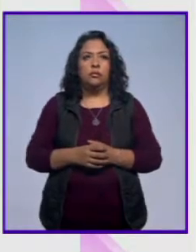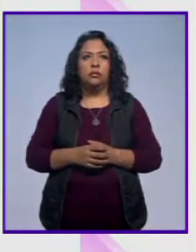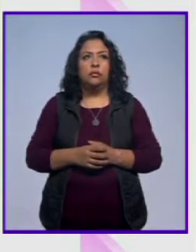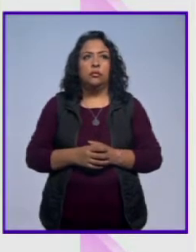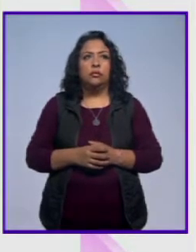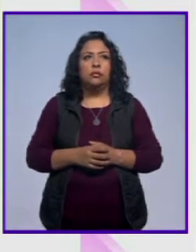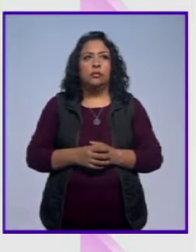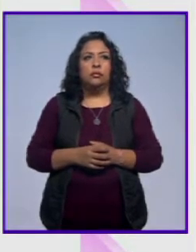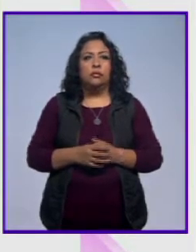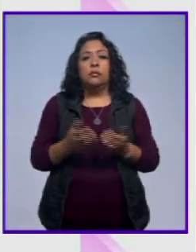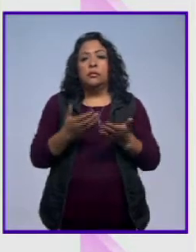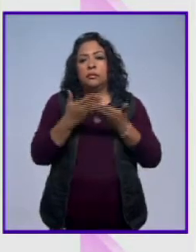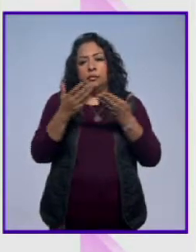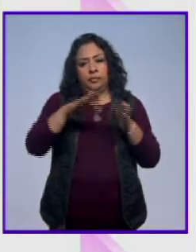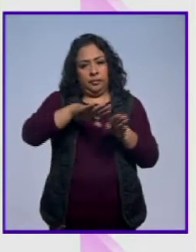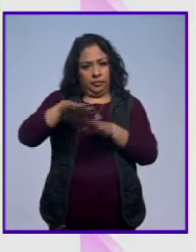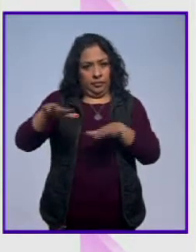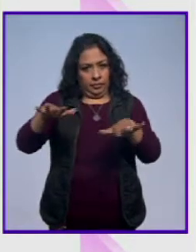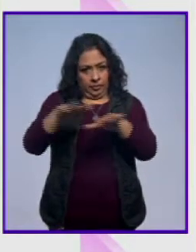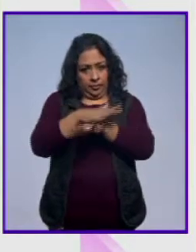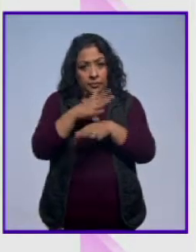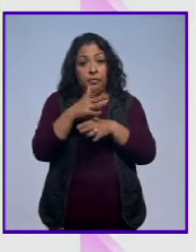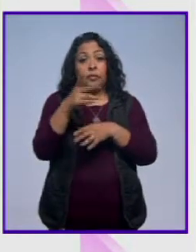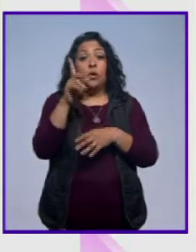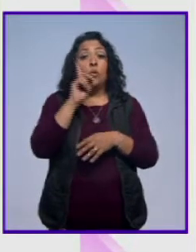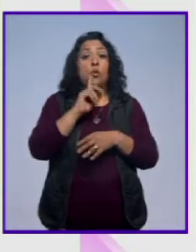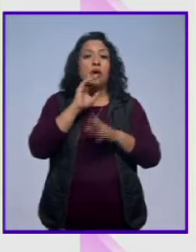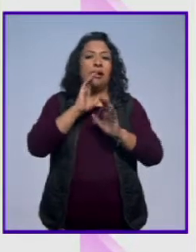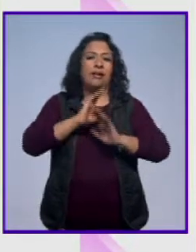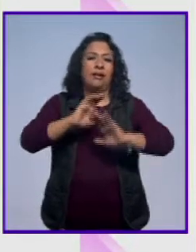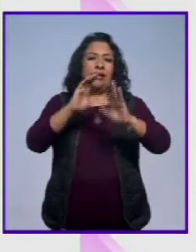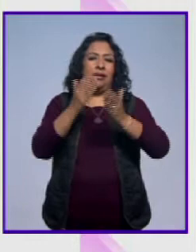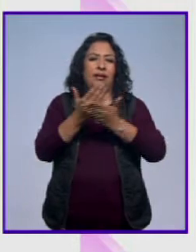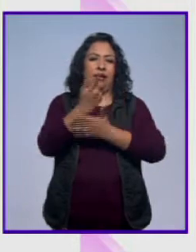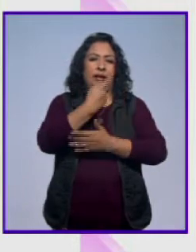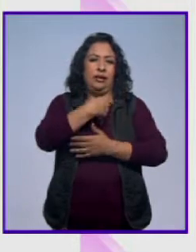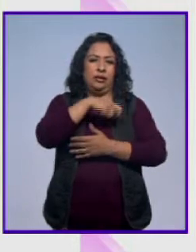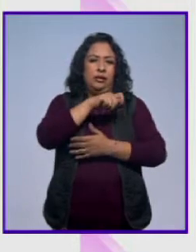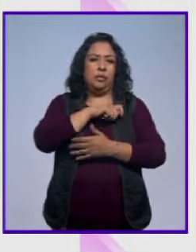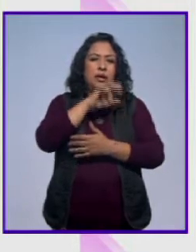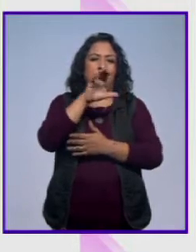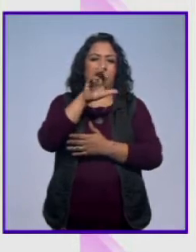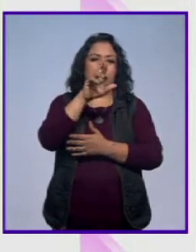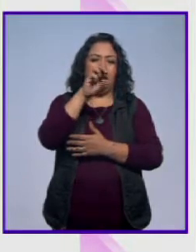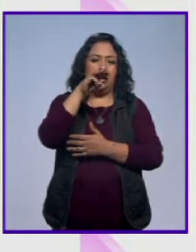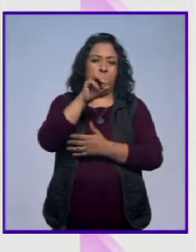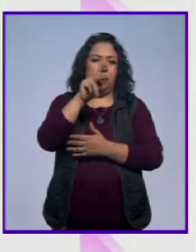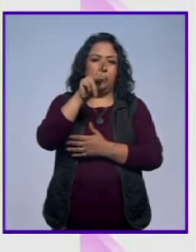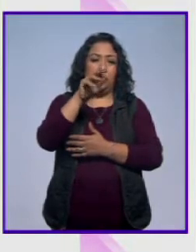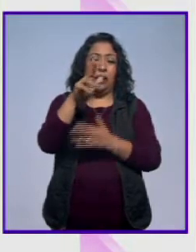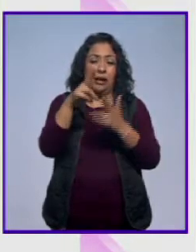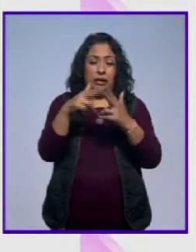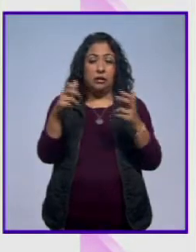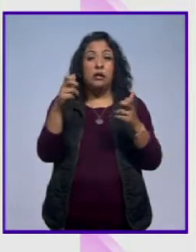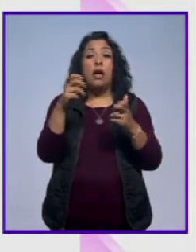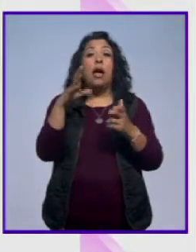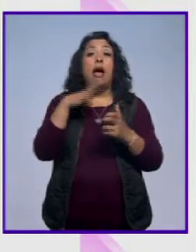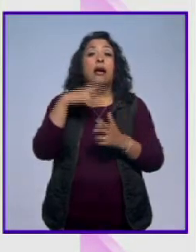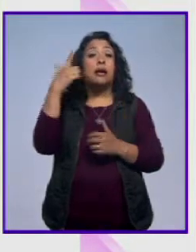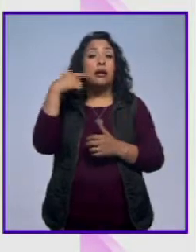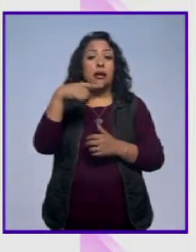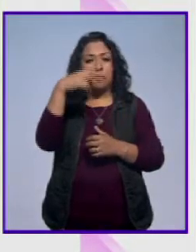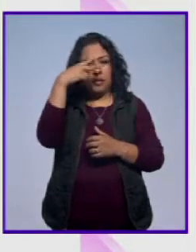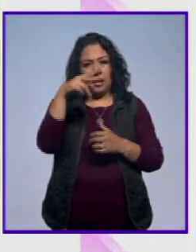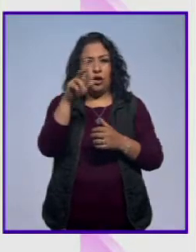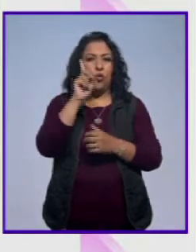Vamos a otros territorios porque la cantautora española Carmen París preparó una breve gira por México. Francina Islas nos tiene